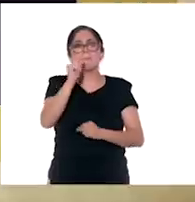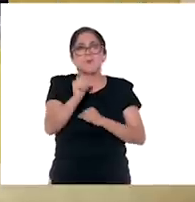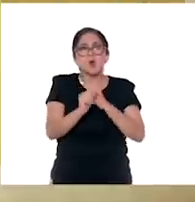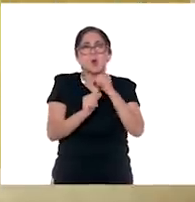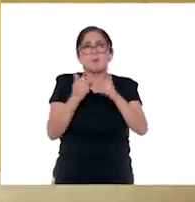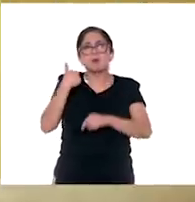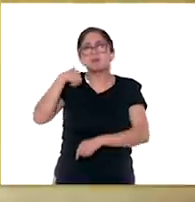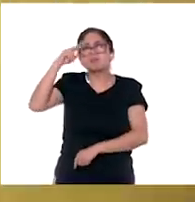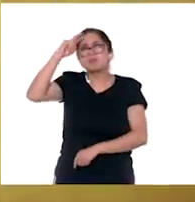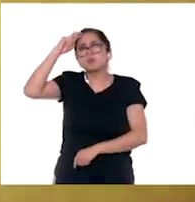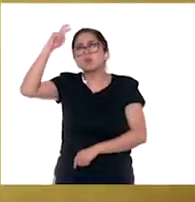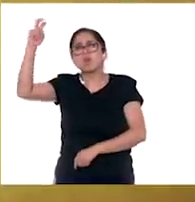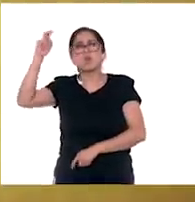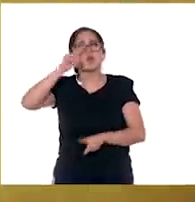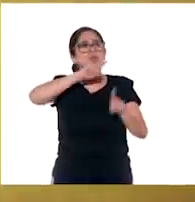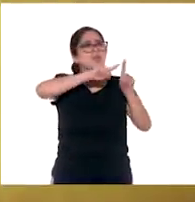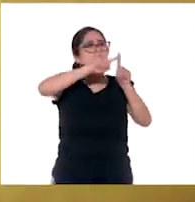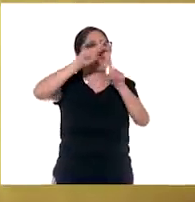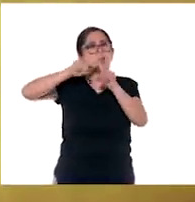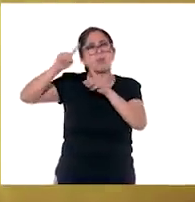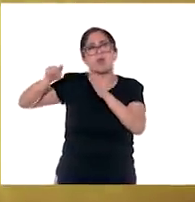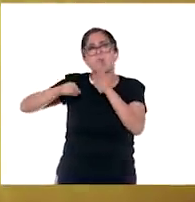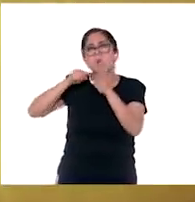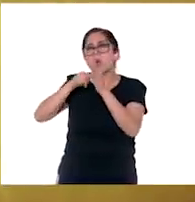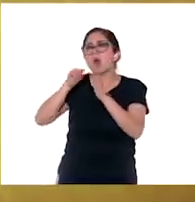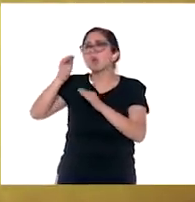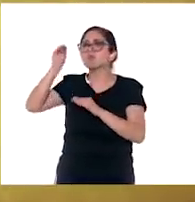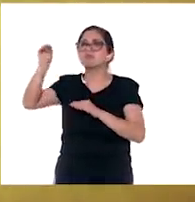manera. te mundo.